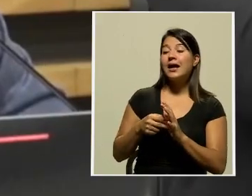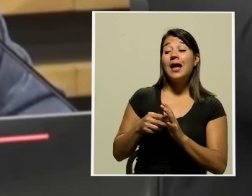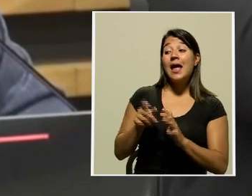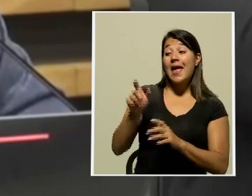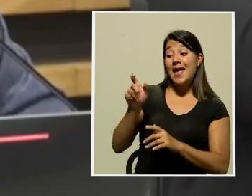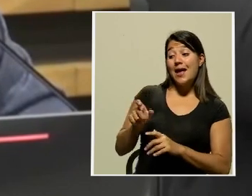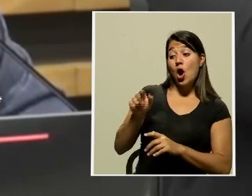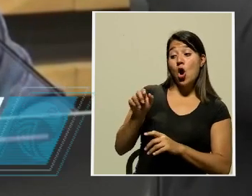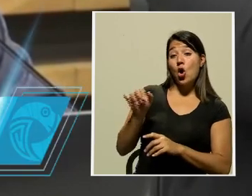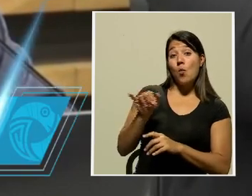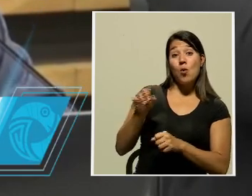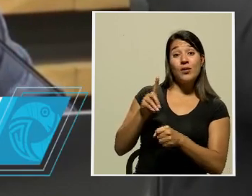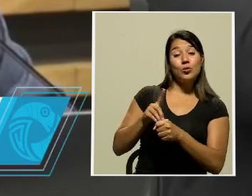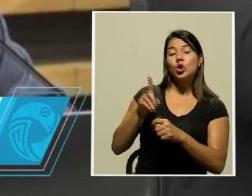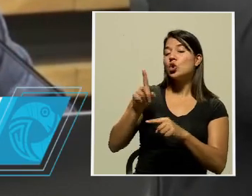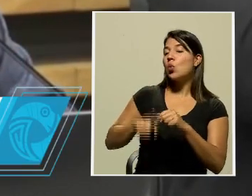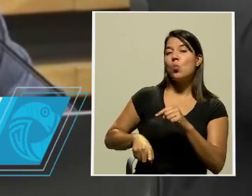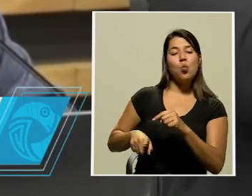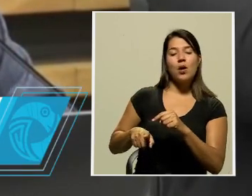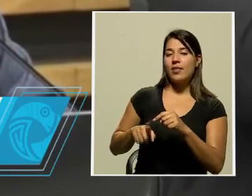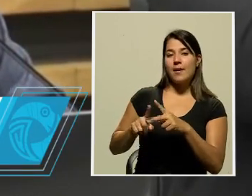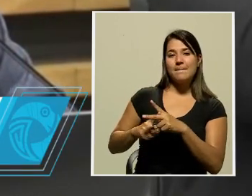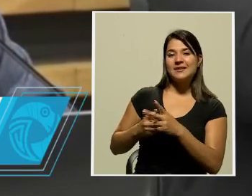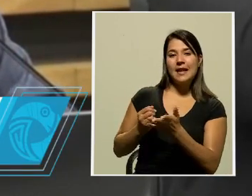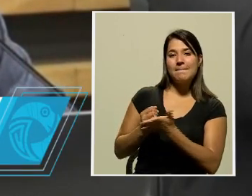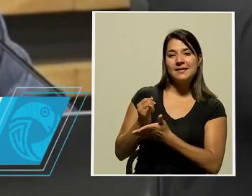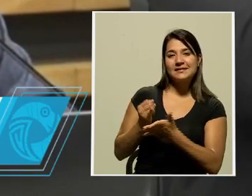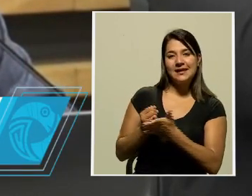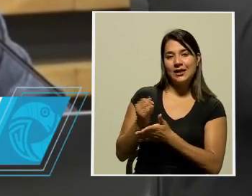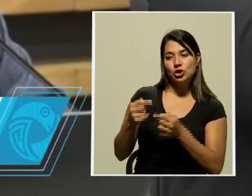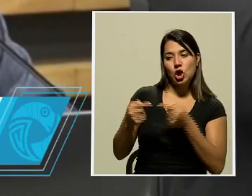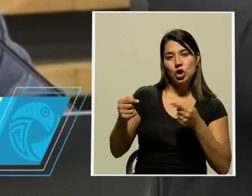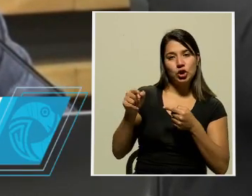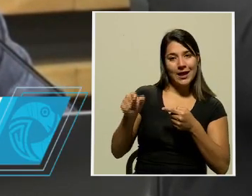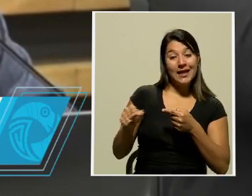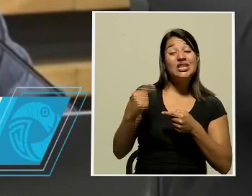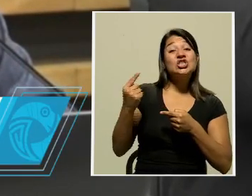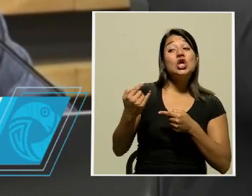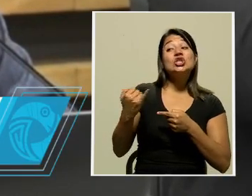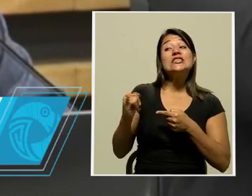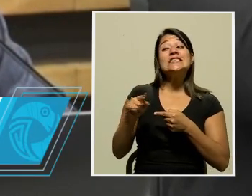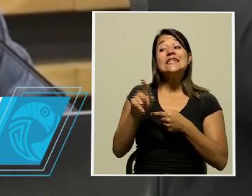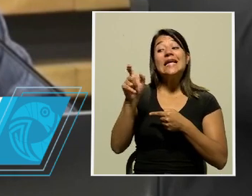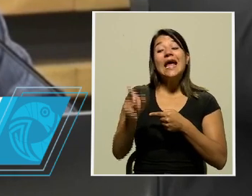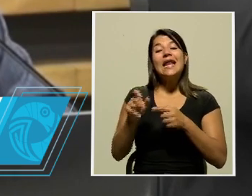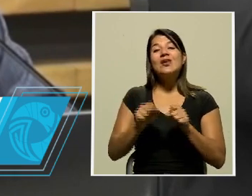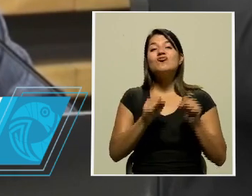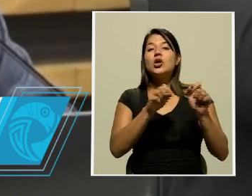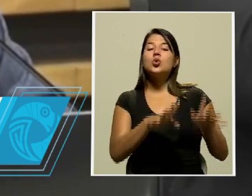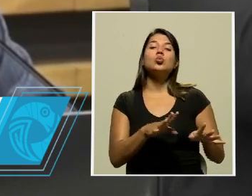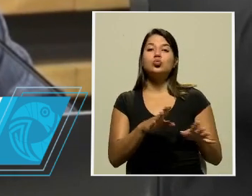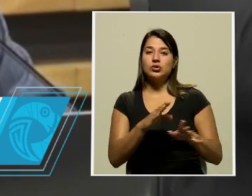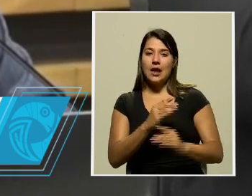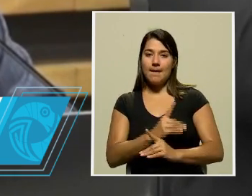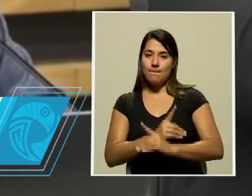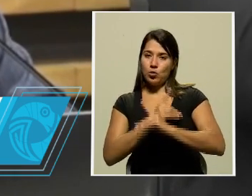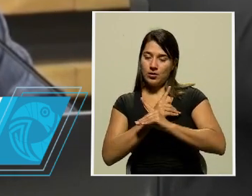tiene la intención de renunciar a su inmunidad. En algún momento me dijo que